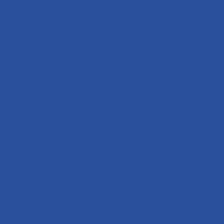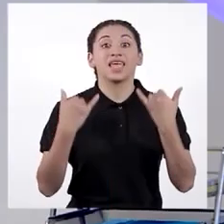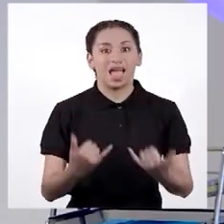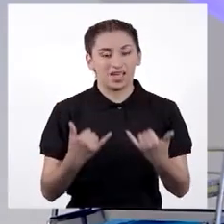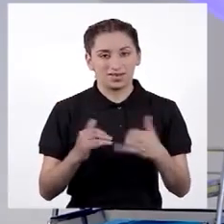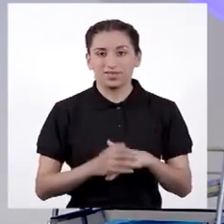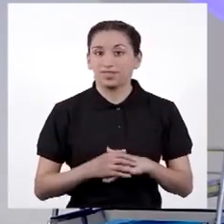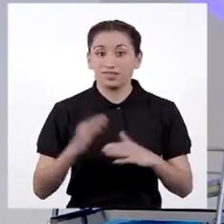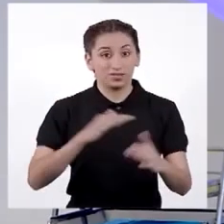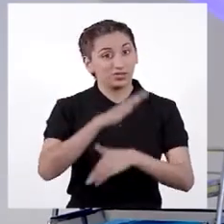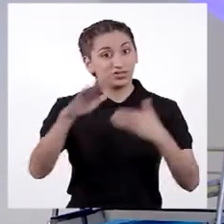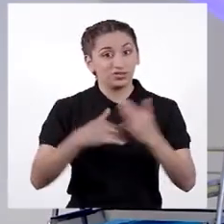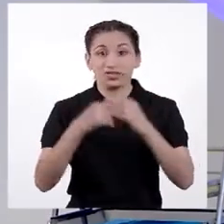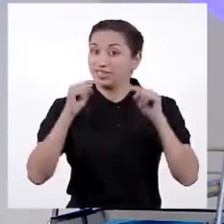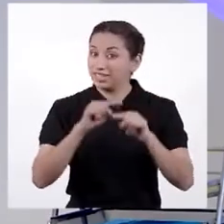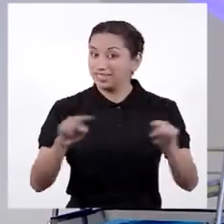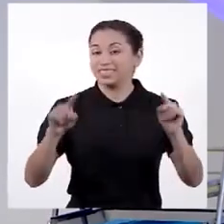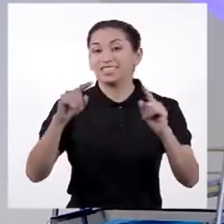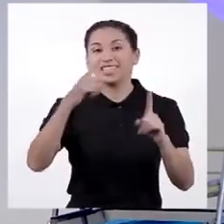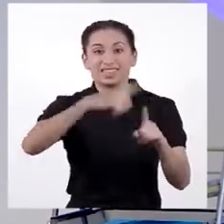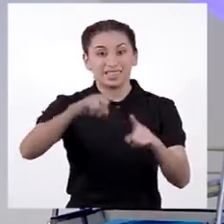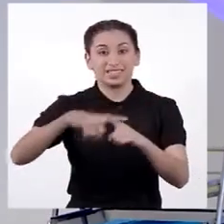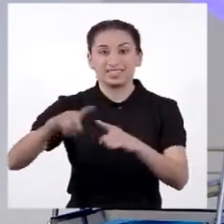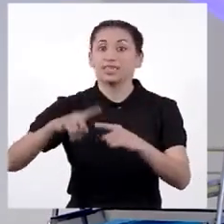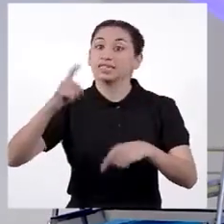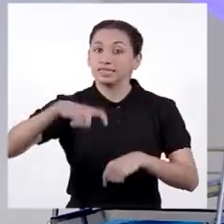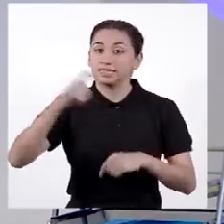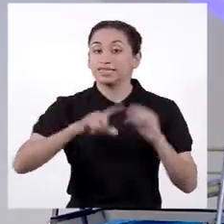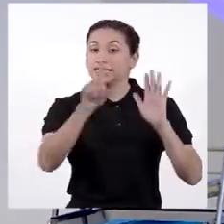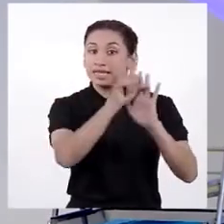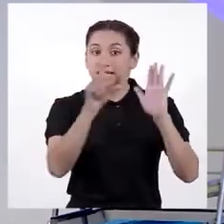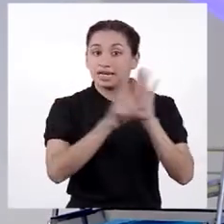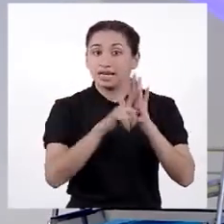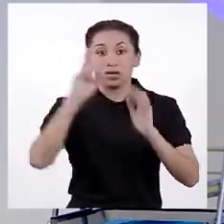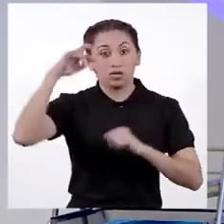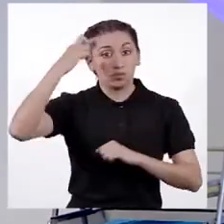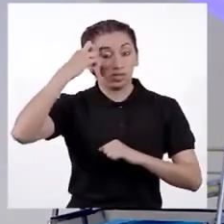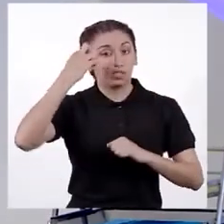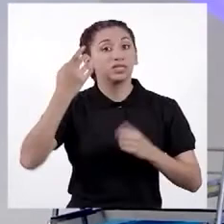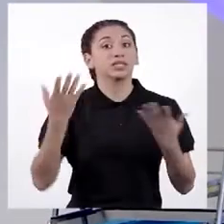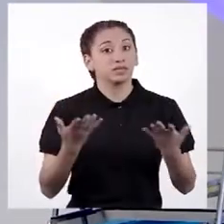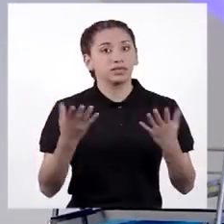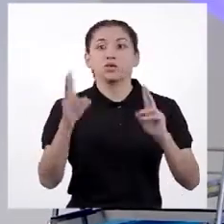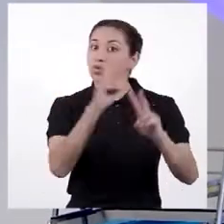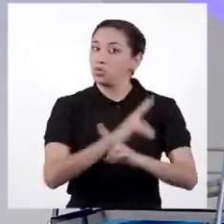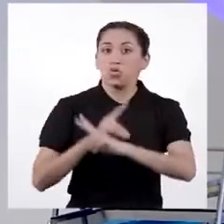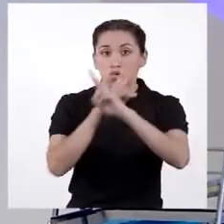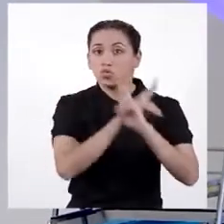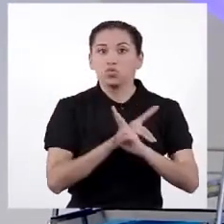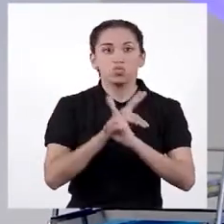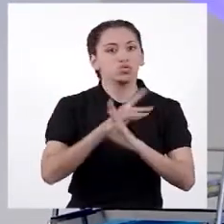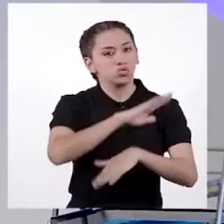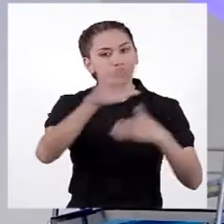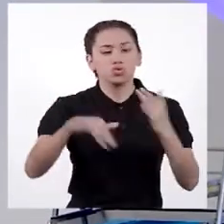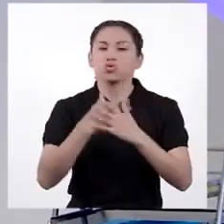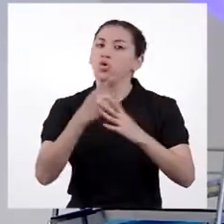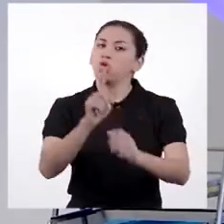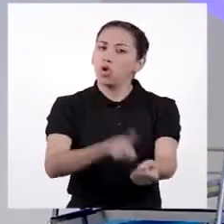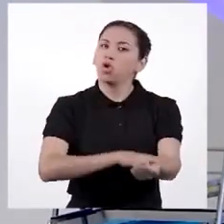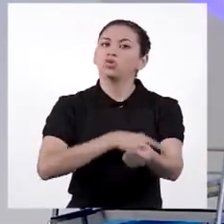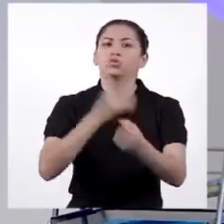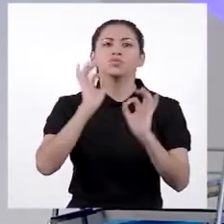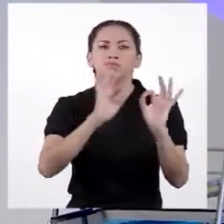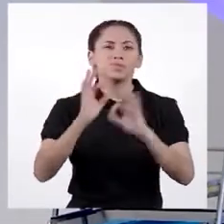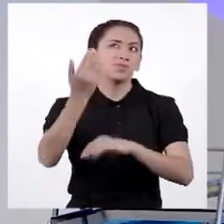Ahora, toda esta diversidad requiere de leyes y políticas culturales que cuiden, preserven y valoren toda la herencia cultural que